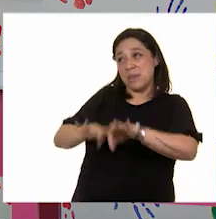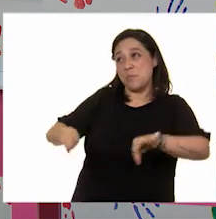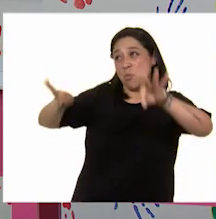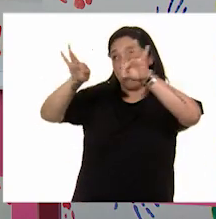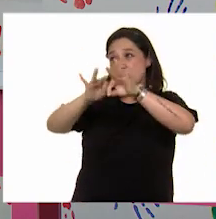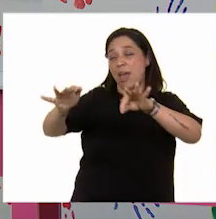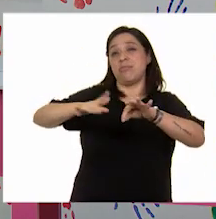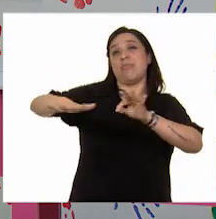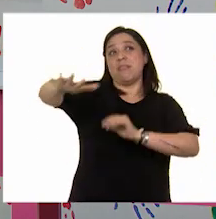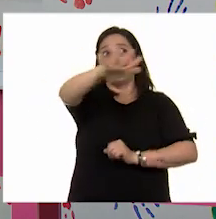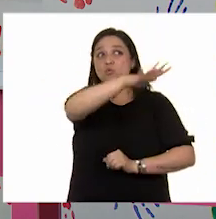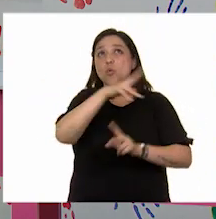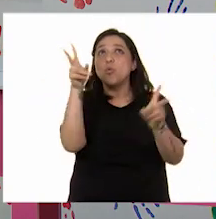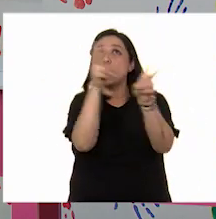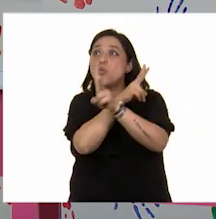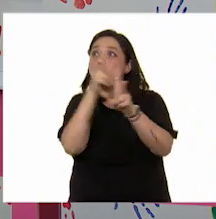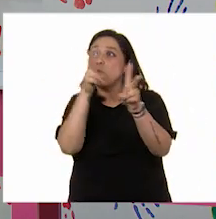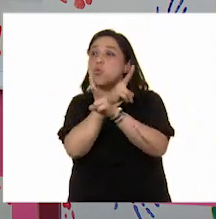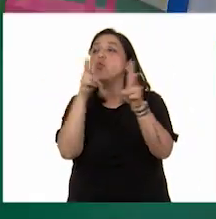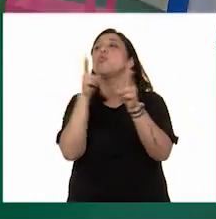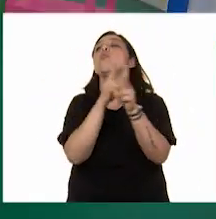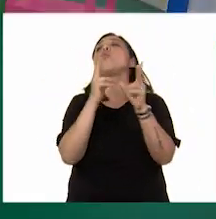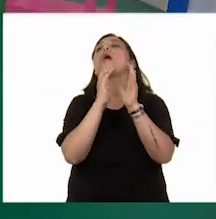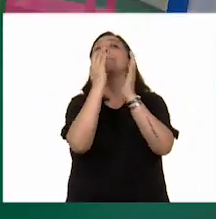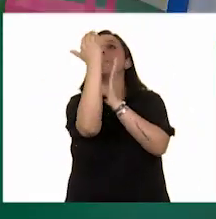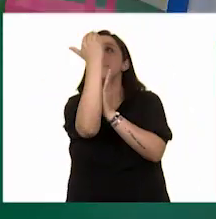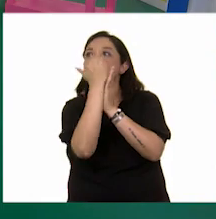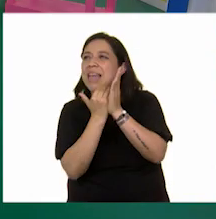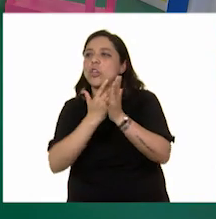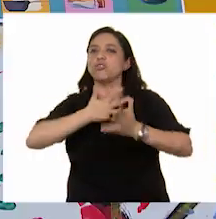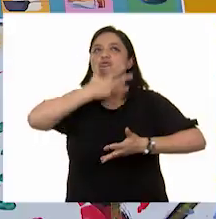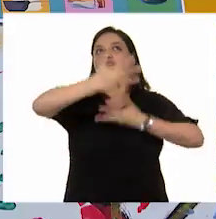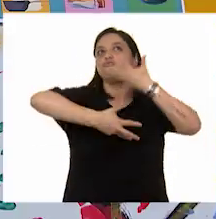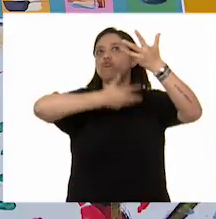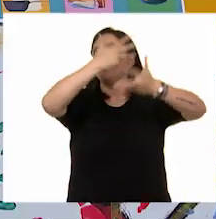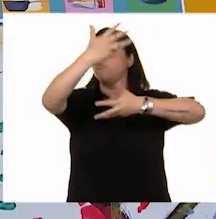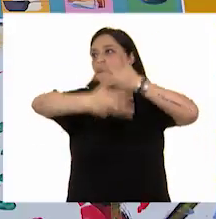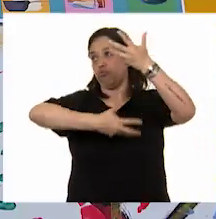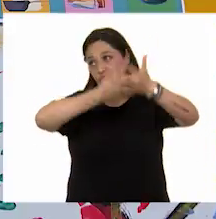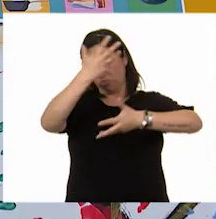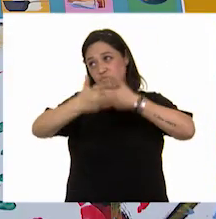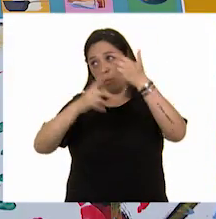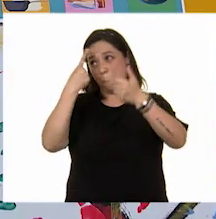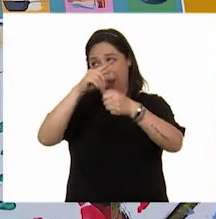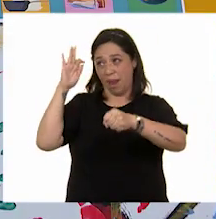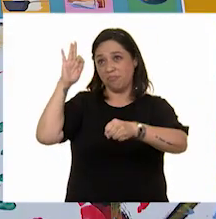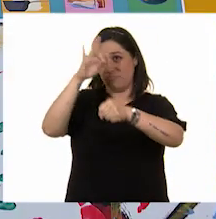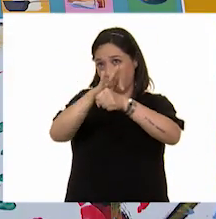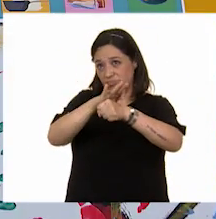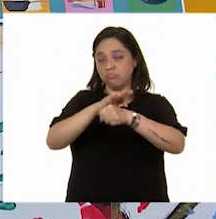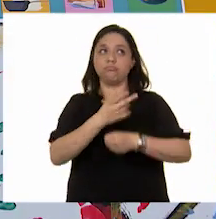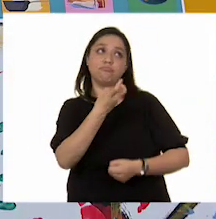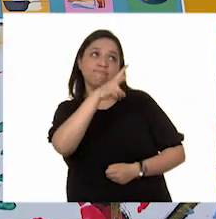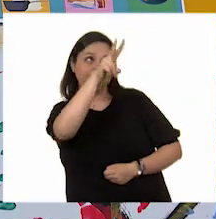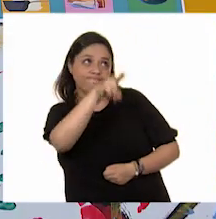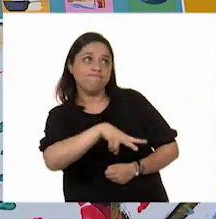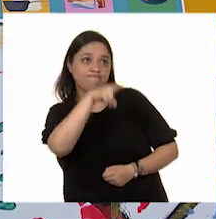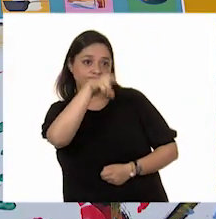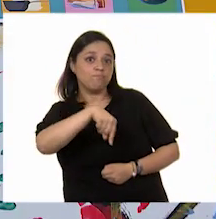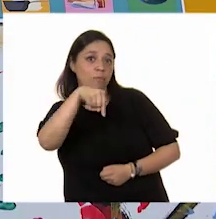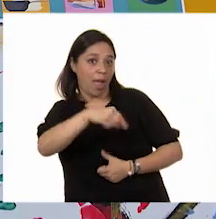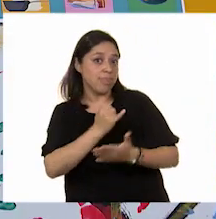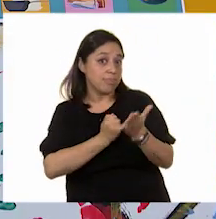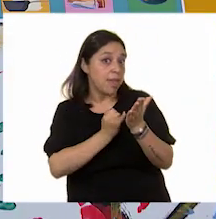en lo posible la emisión de gases contaminantes. Eso es cierto. En las decisiones, como se dice aquí,